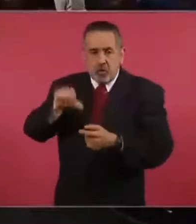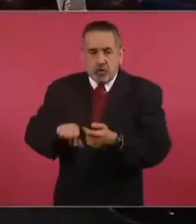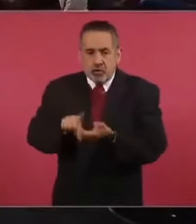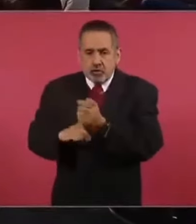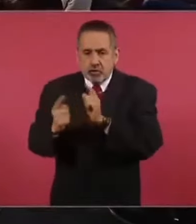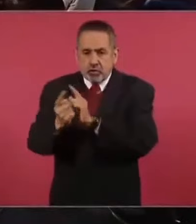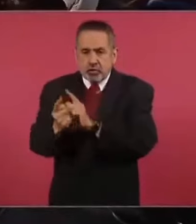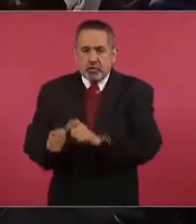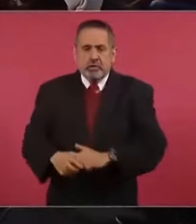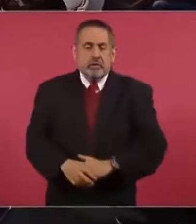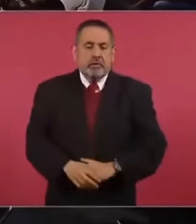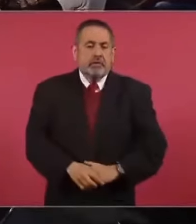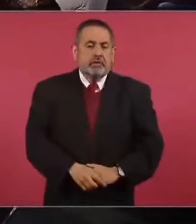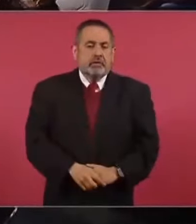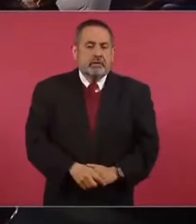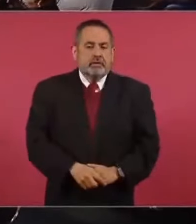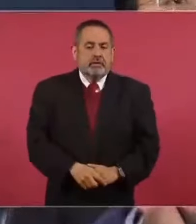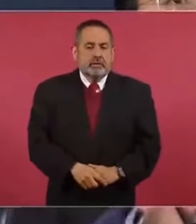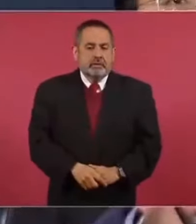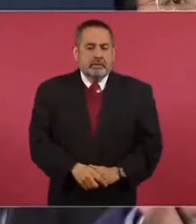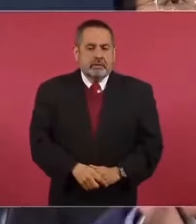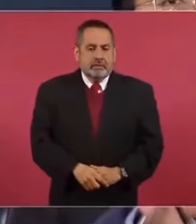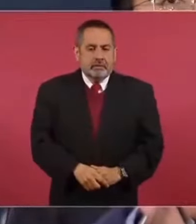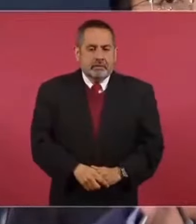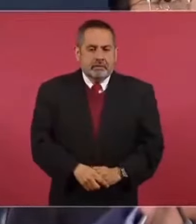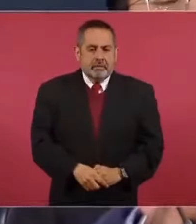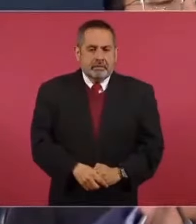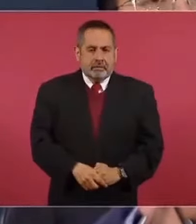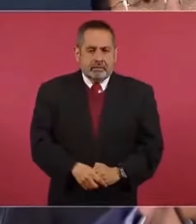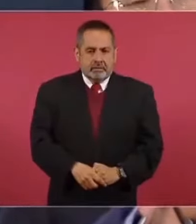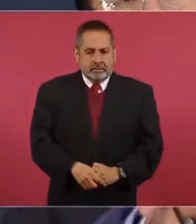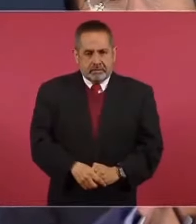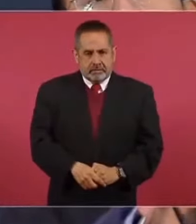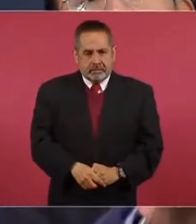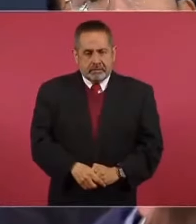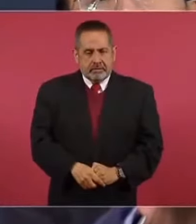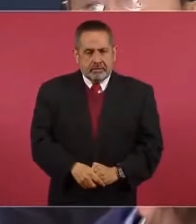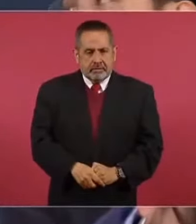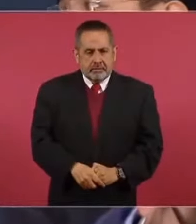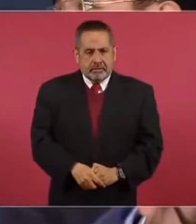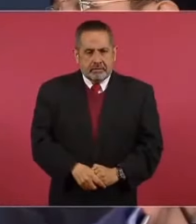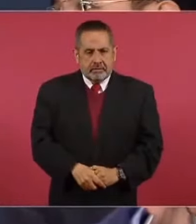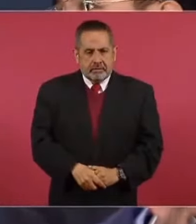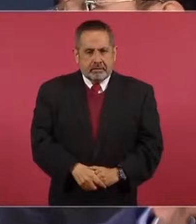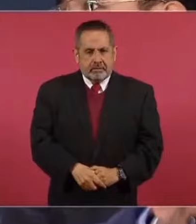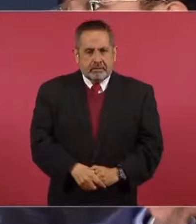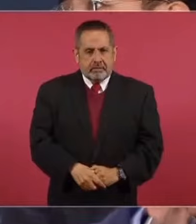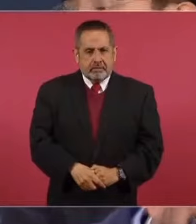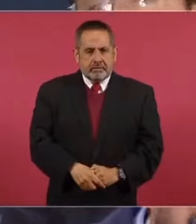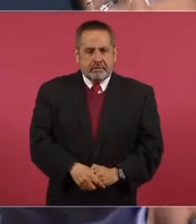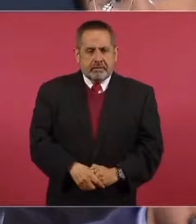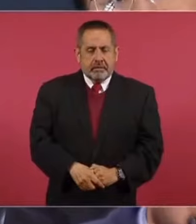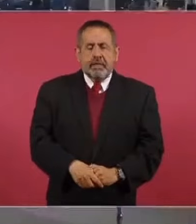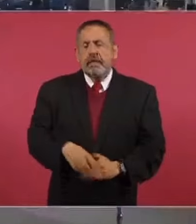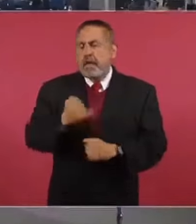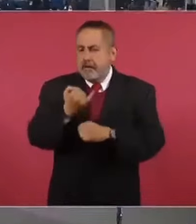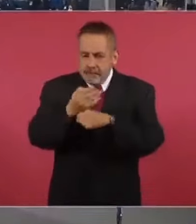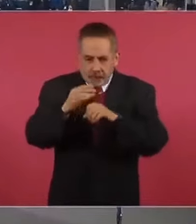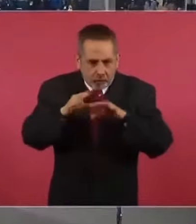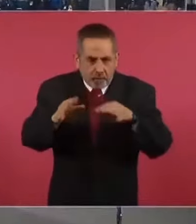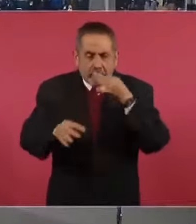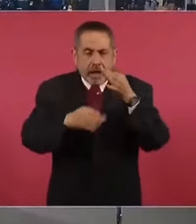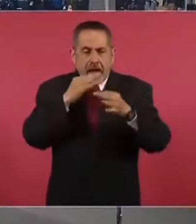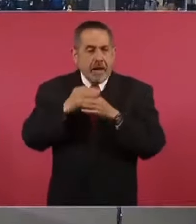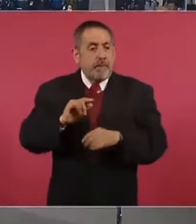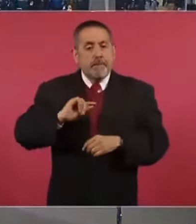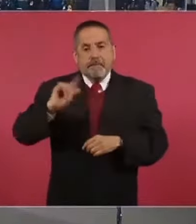¿Qué es lo que más los dos de los sistemas de seguridad de residencia para que este caso fuera? Se va a informar a